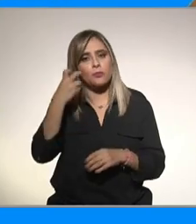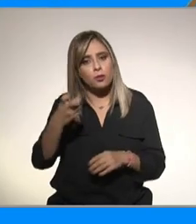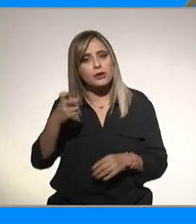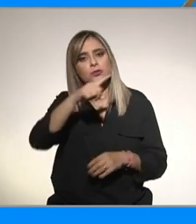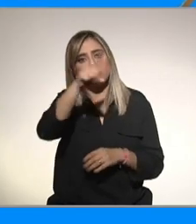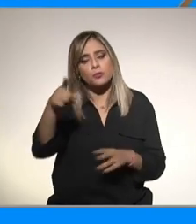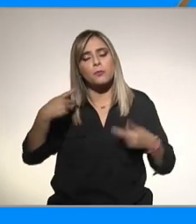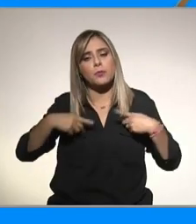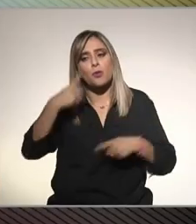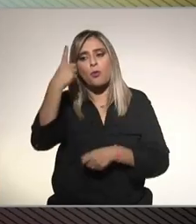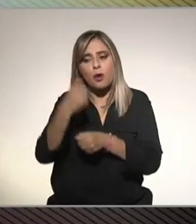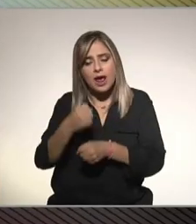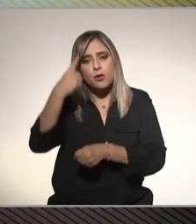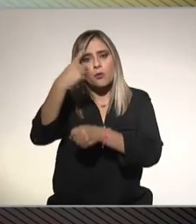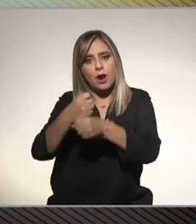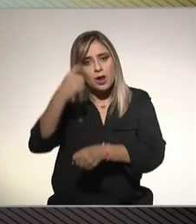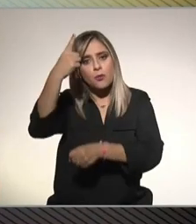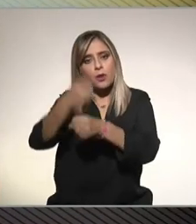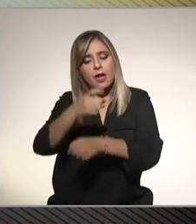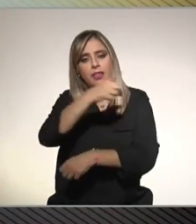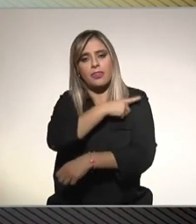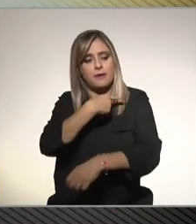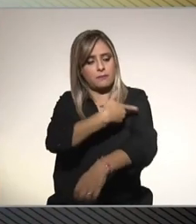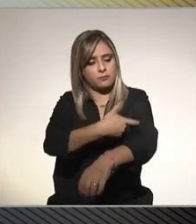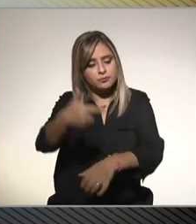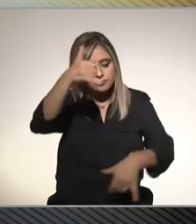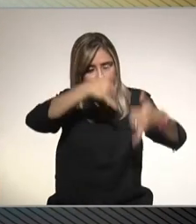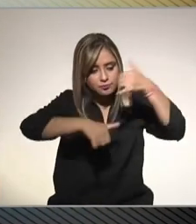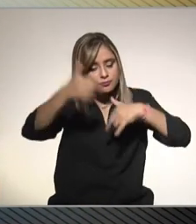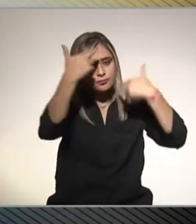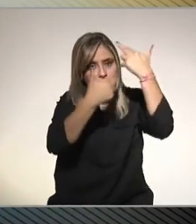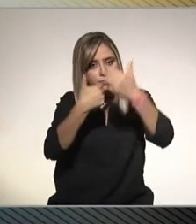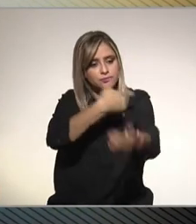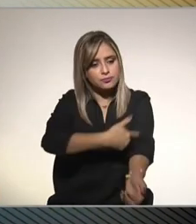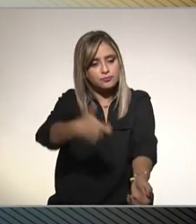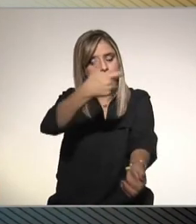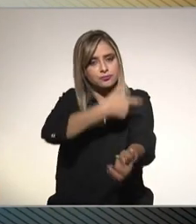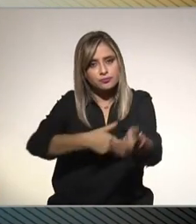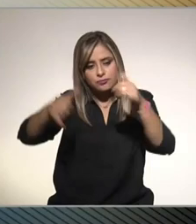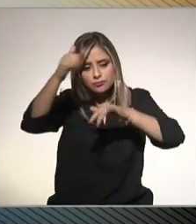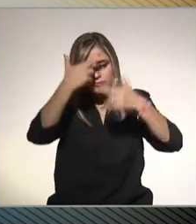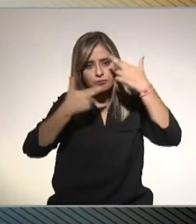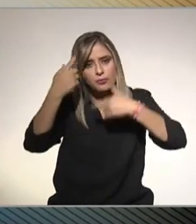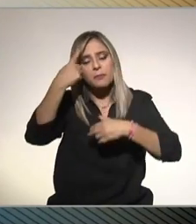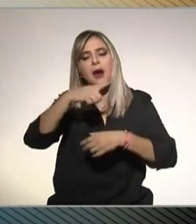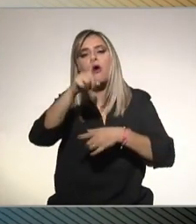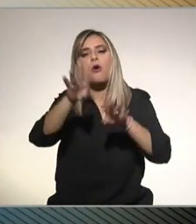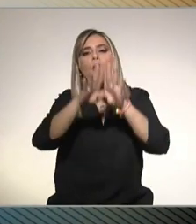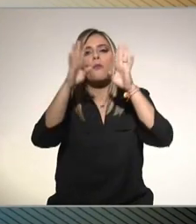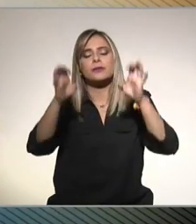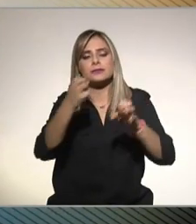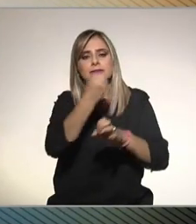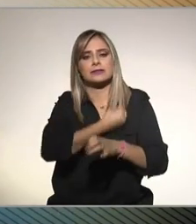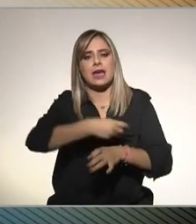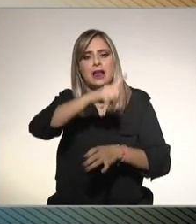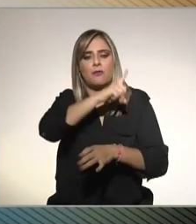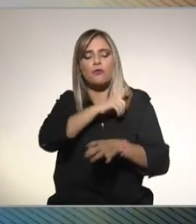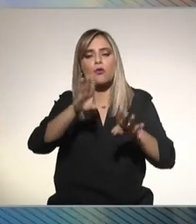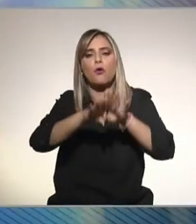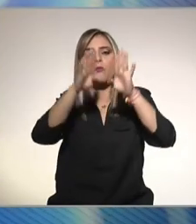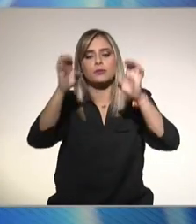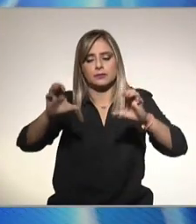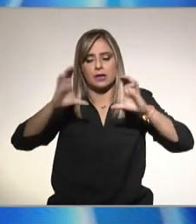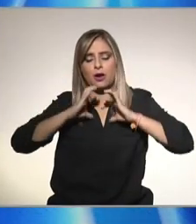deberíamos de hacer los estudios químicos y de biometría hematica básica para ver cómo está nuestro metabolismo cómo está